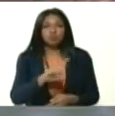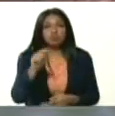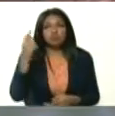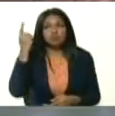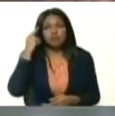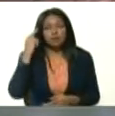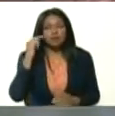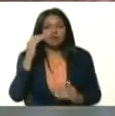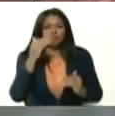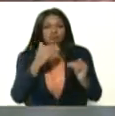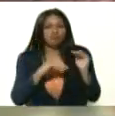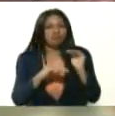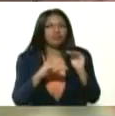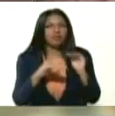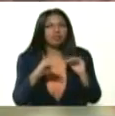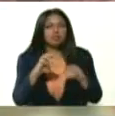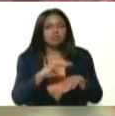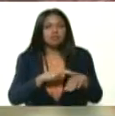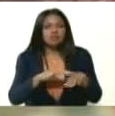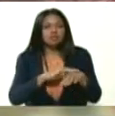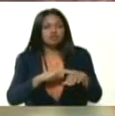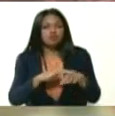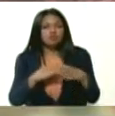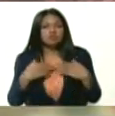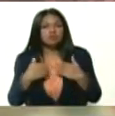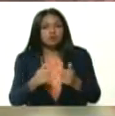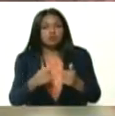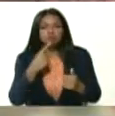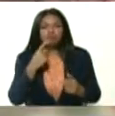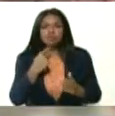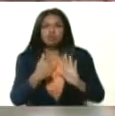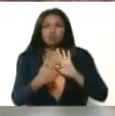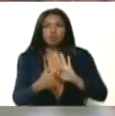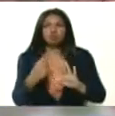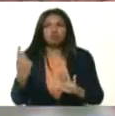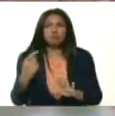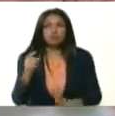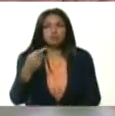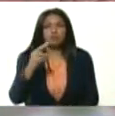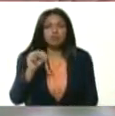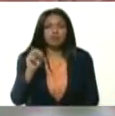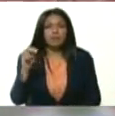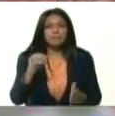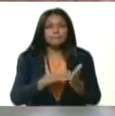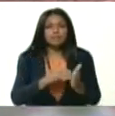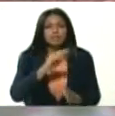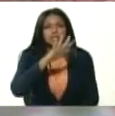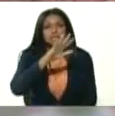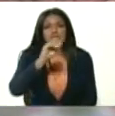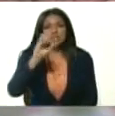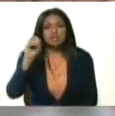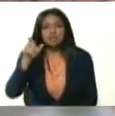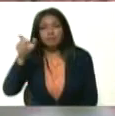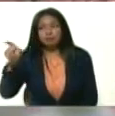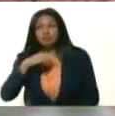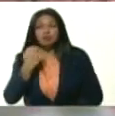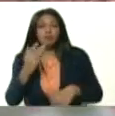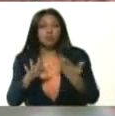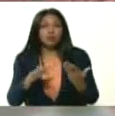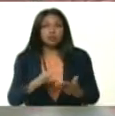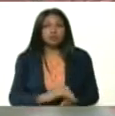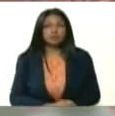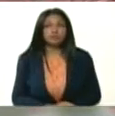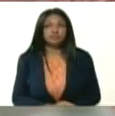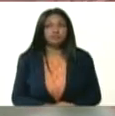subregistro. El ministro de Salud de Ecuador declaró ayer que solo en Guayaquil había 1.500 fallecidos. Y ellos